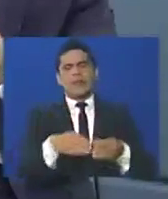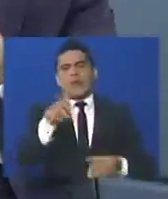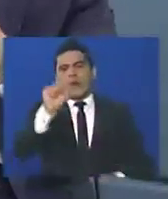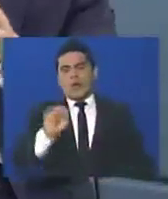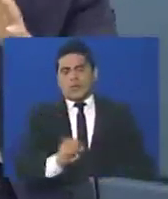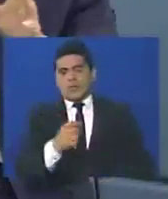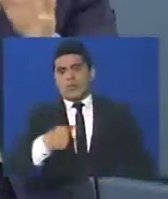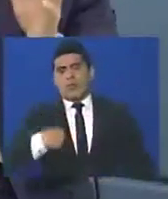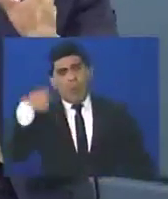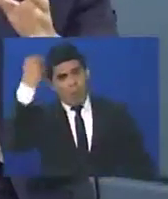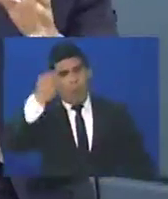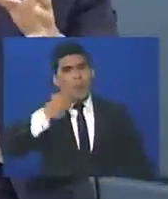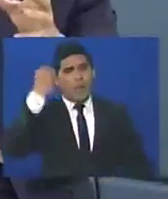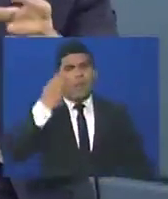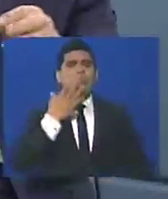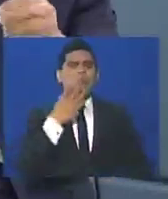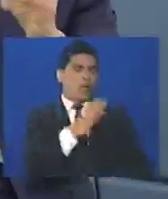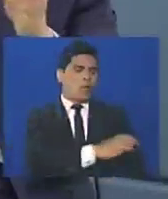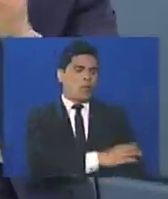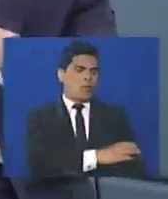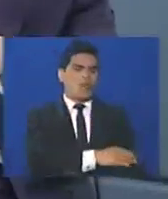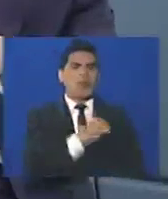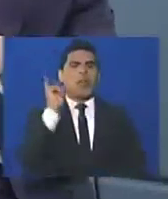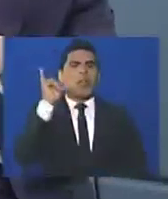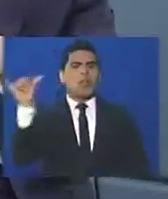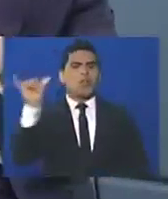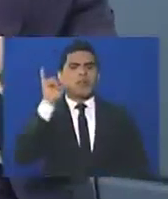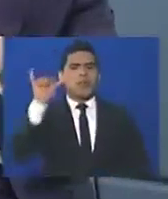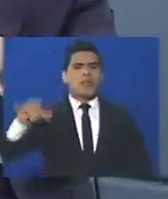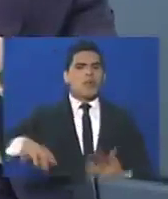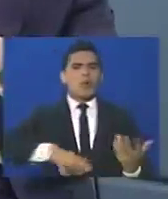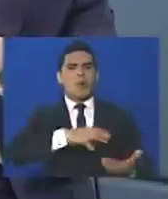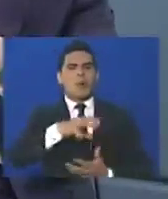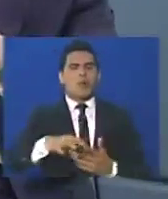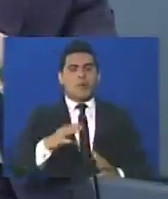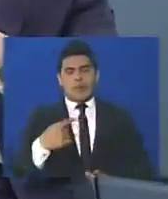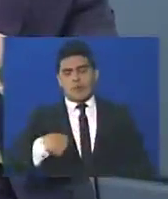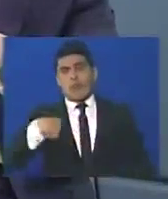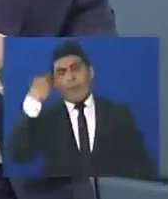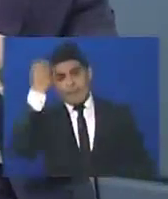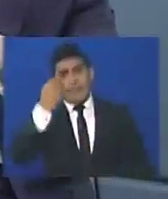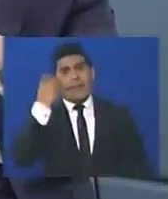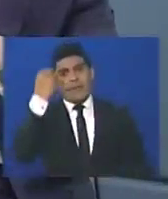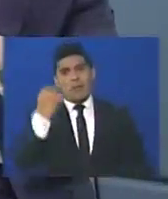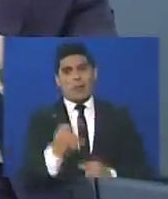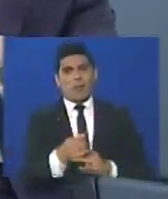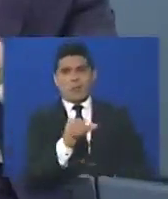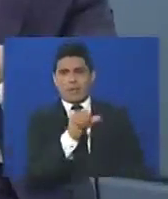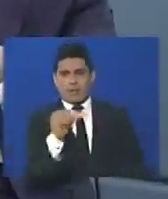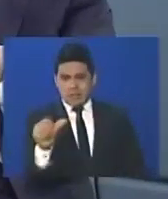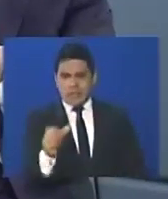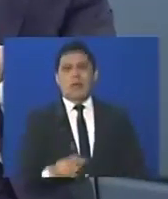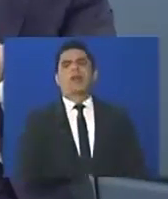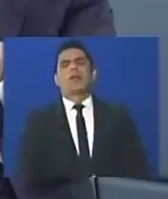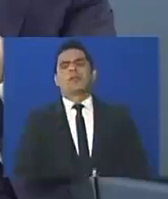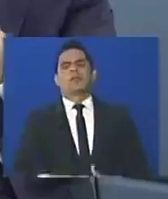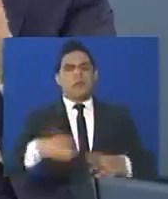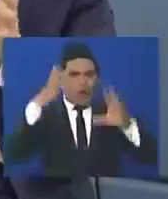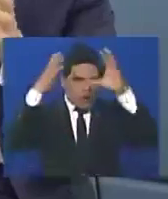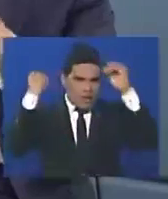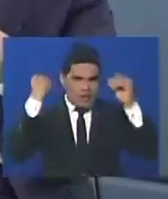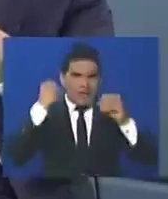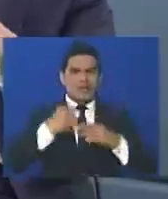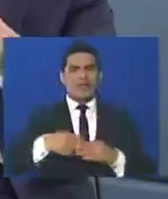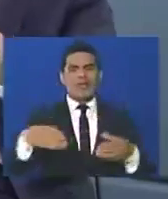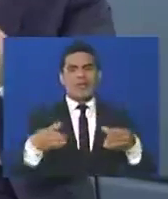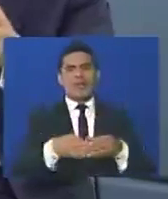supongo, eso sí, que los dirigentes de oposición están denunciando las irregularidades de estos últimos semanas, que los cancilleres de UNASUR